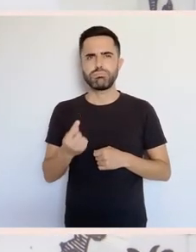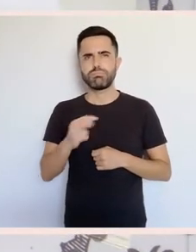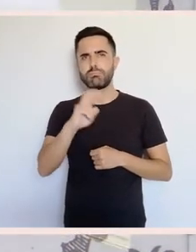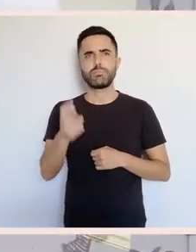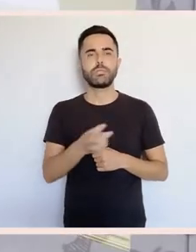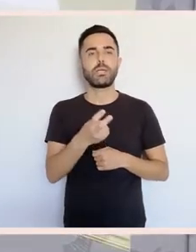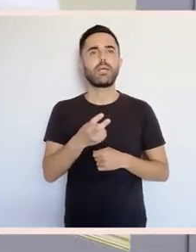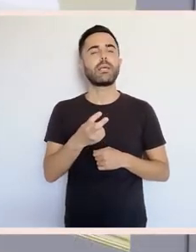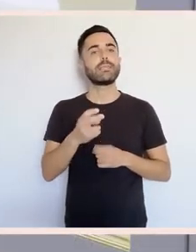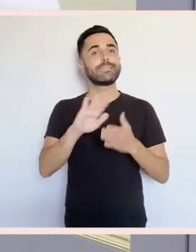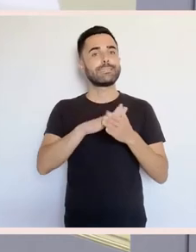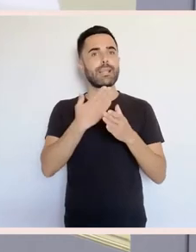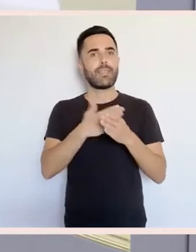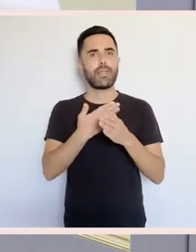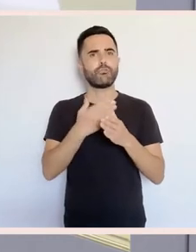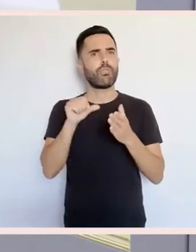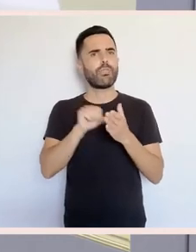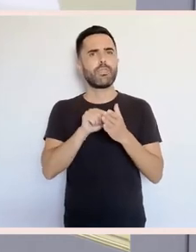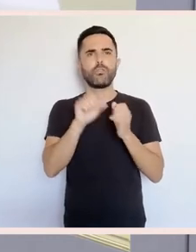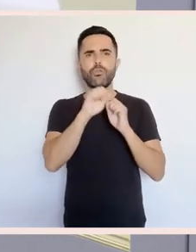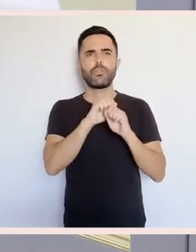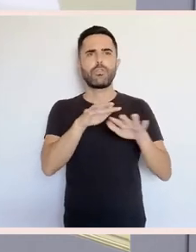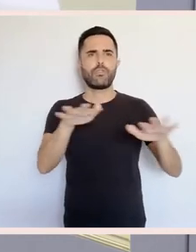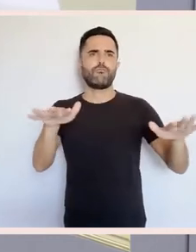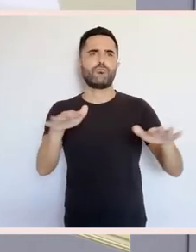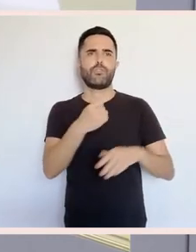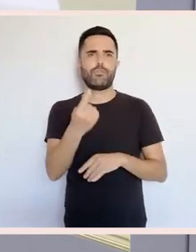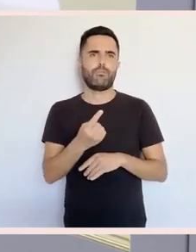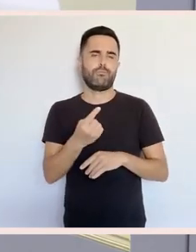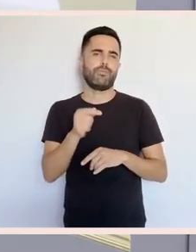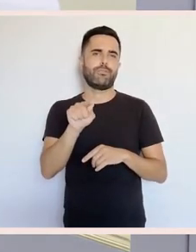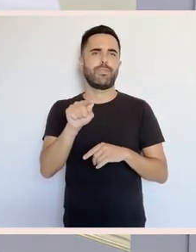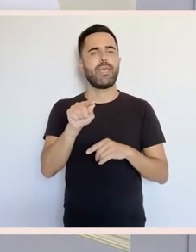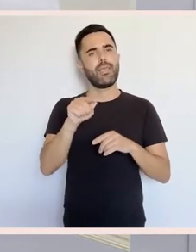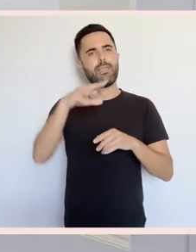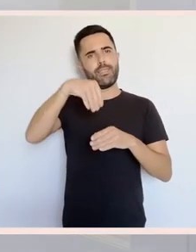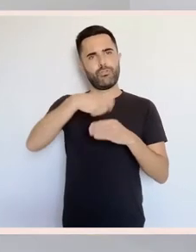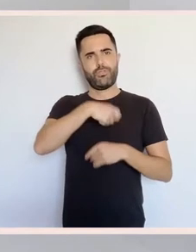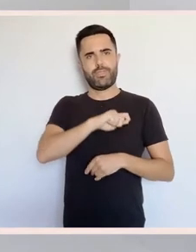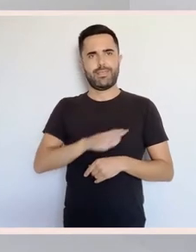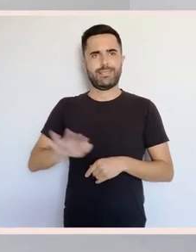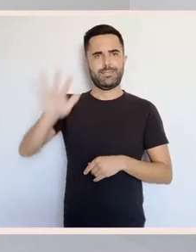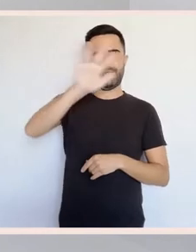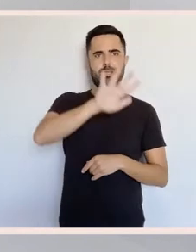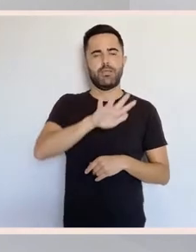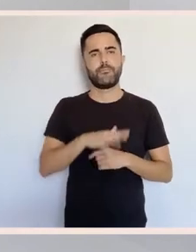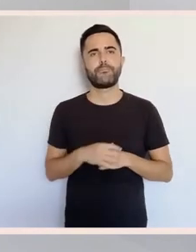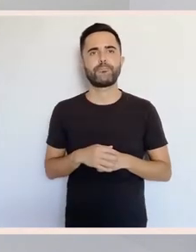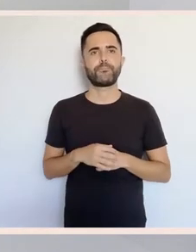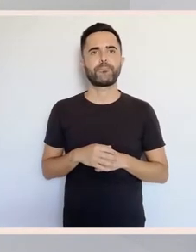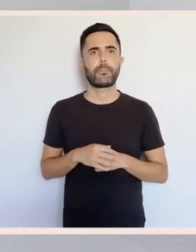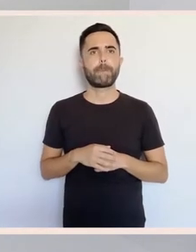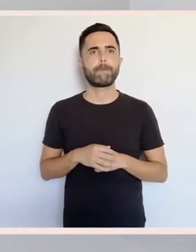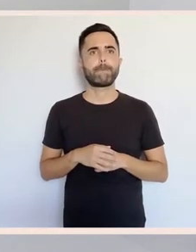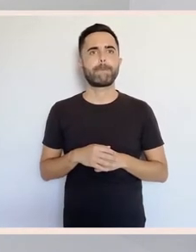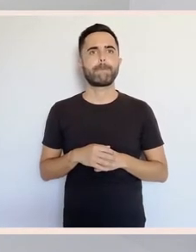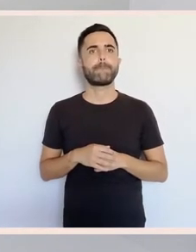todas estas estampacións nas cerámicas españolas deste momento. ademais tamén, neste momento, se